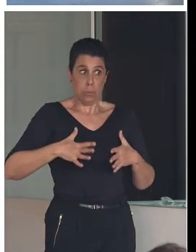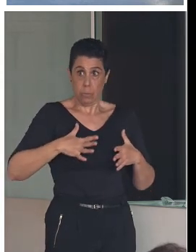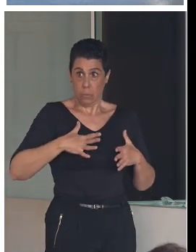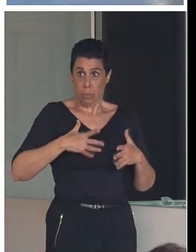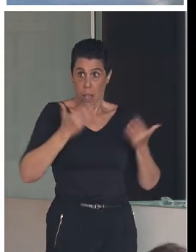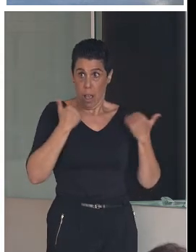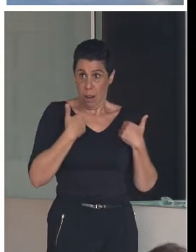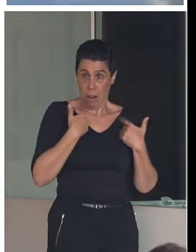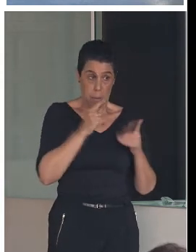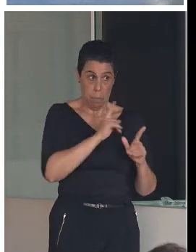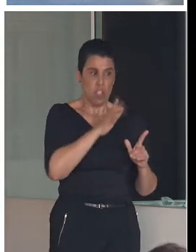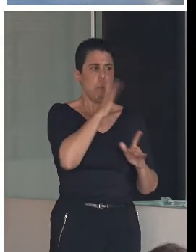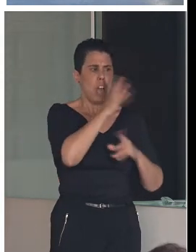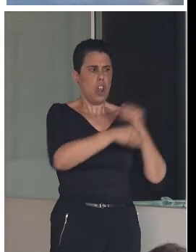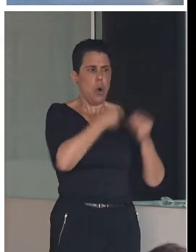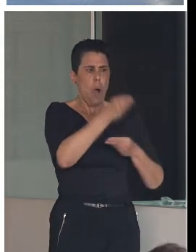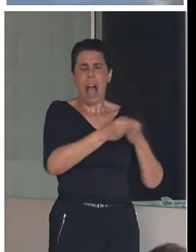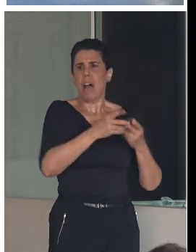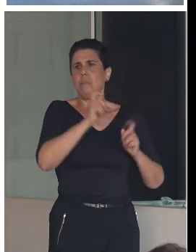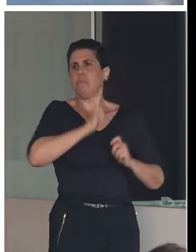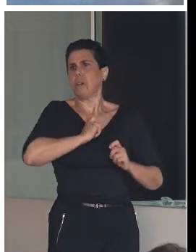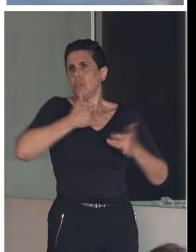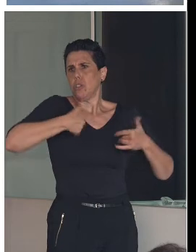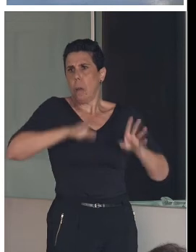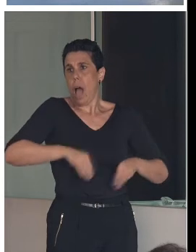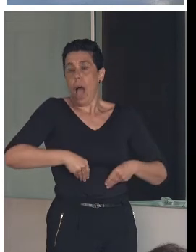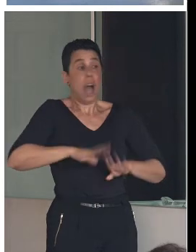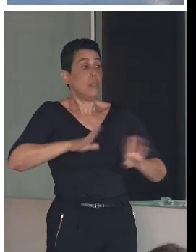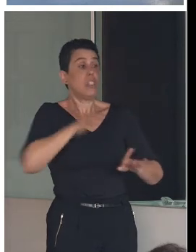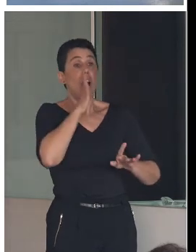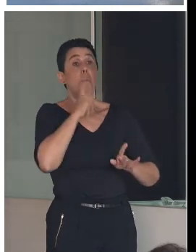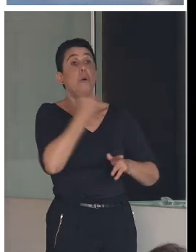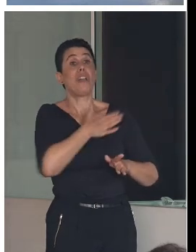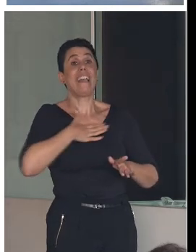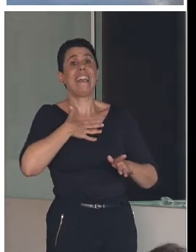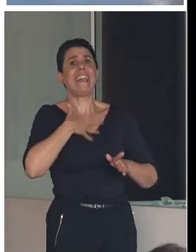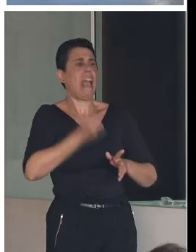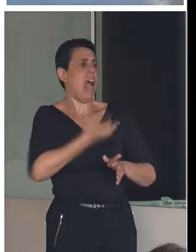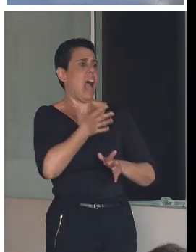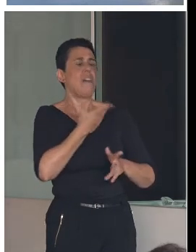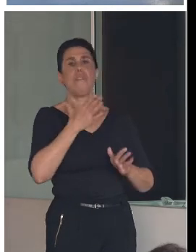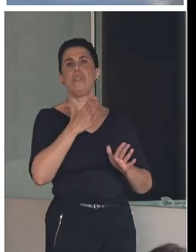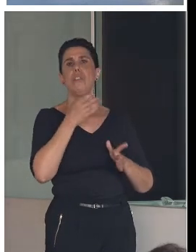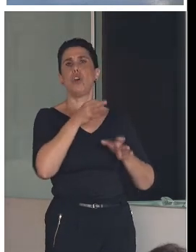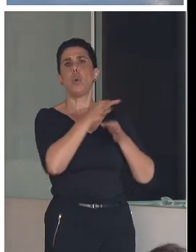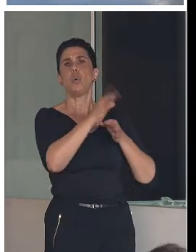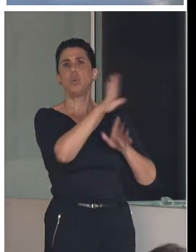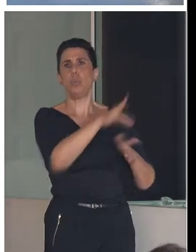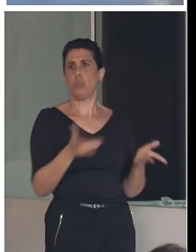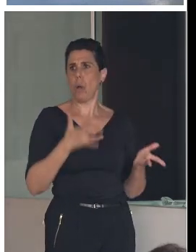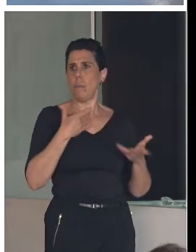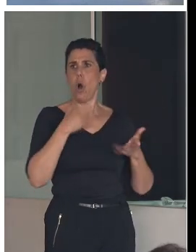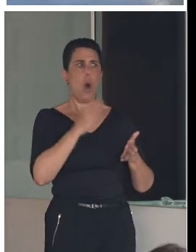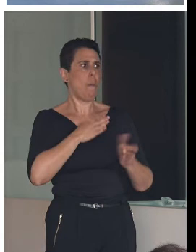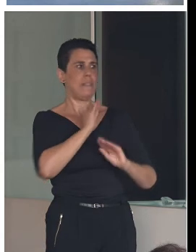quiere a su pueblo, quiere su patrimonio, y que resulta que a las once de la noche o a las siete de la mañana tiene gente llamándole a la